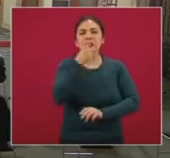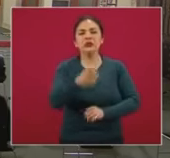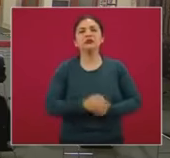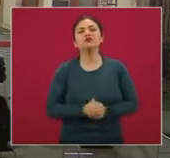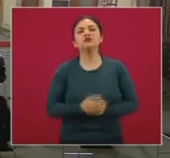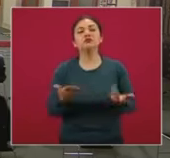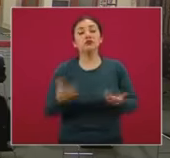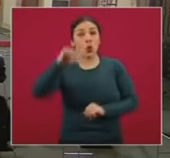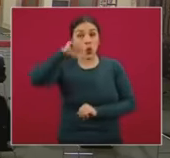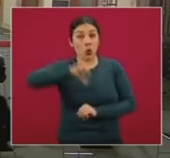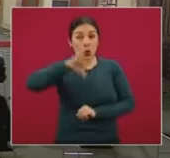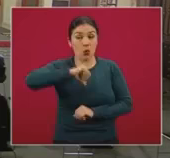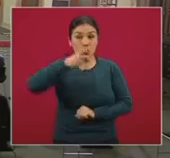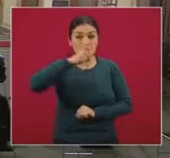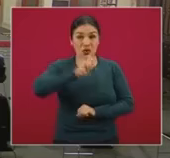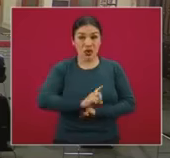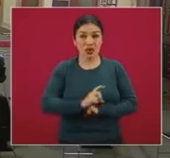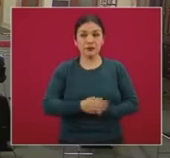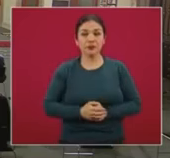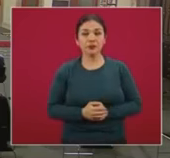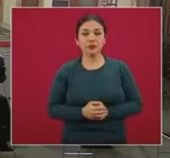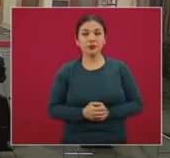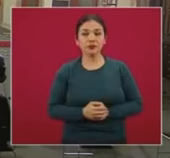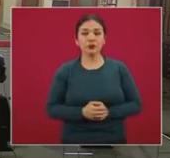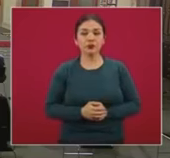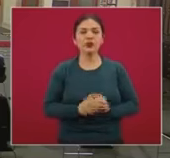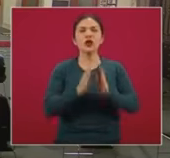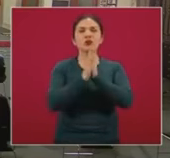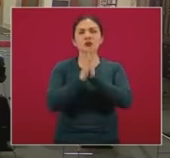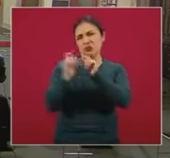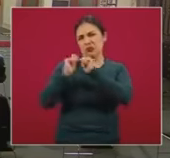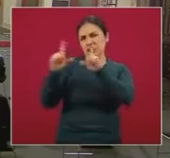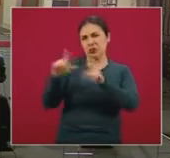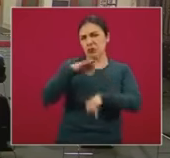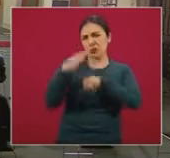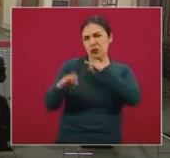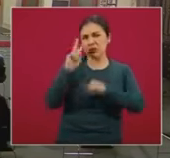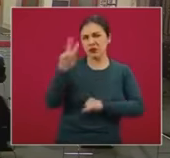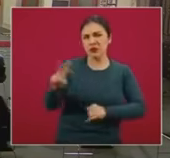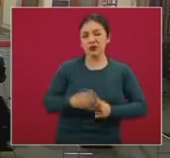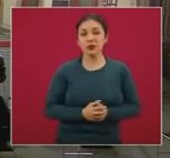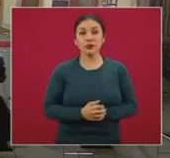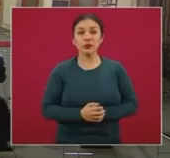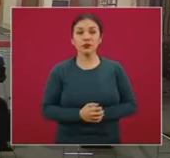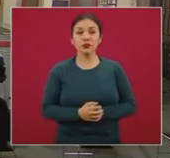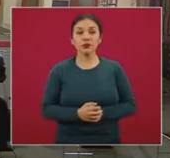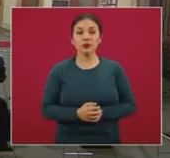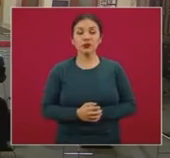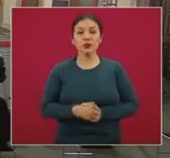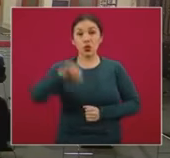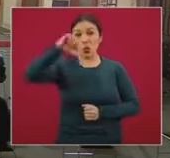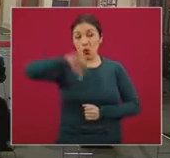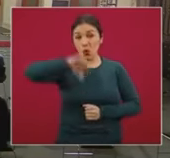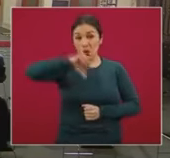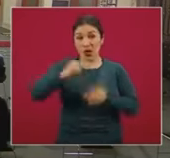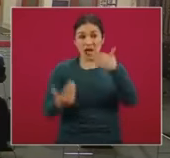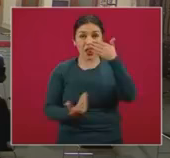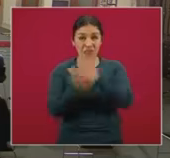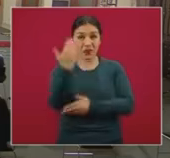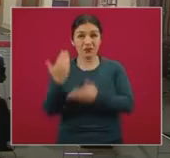compartirles que hoy, si me pasa las últimas dos diapositivas, por favor, hoy por la mañana